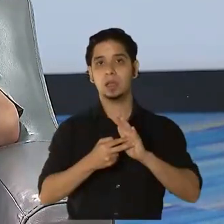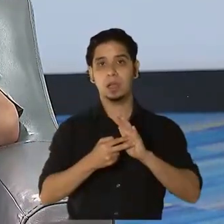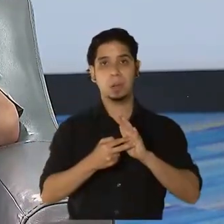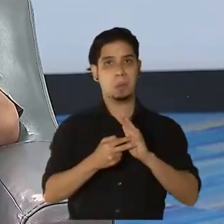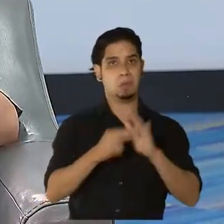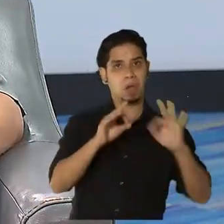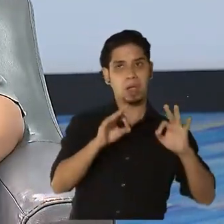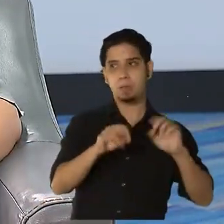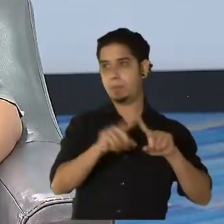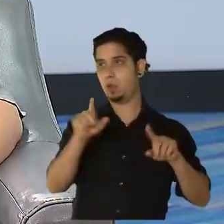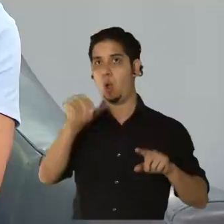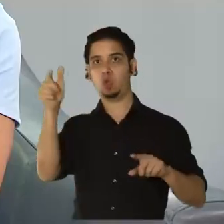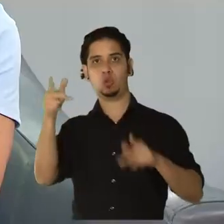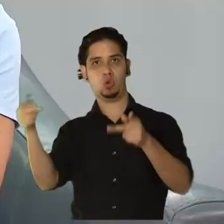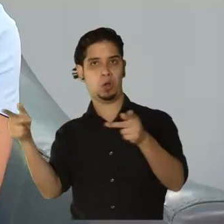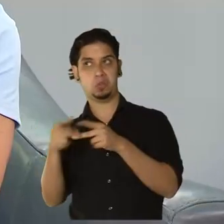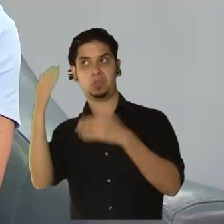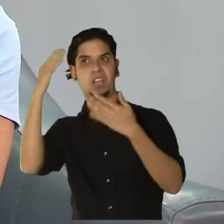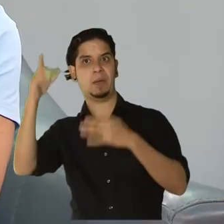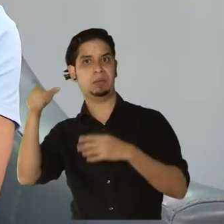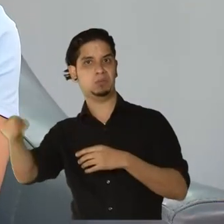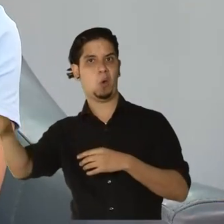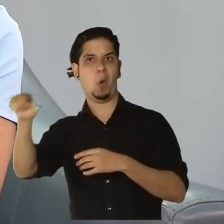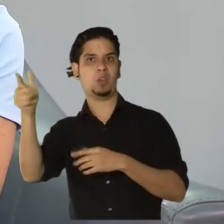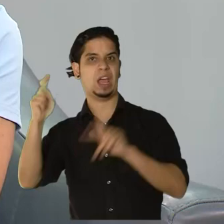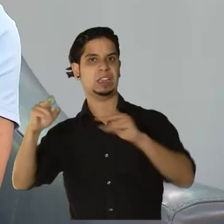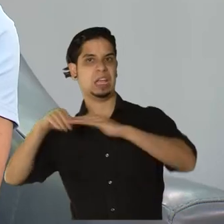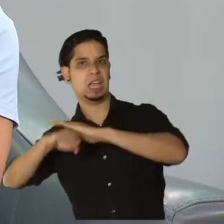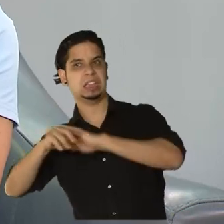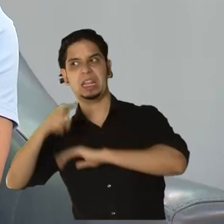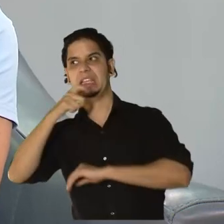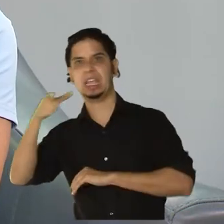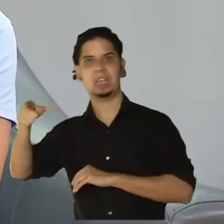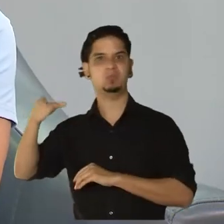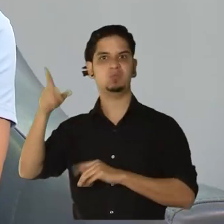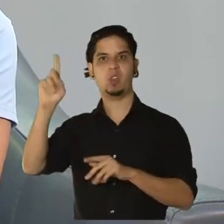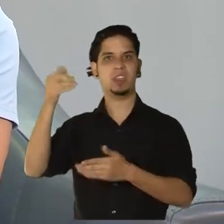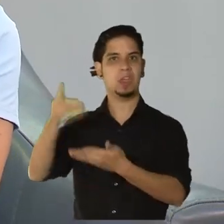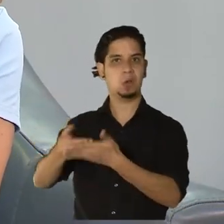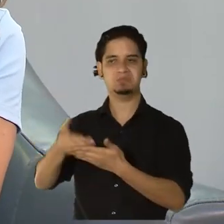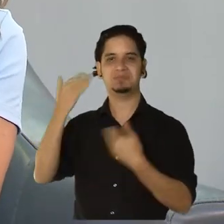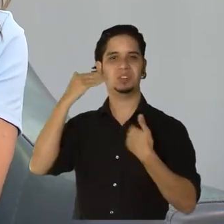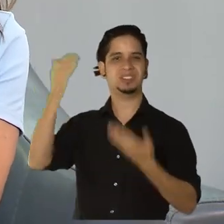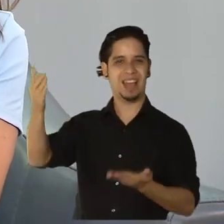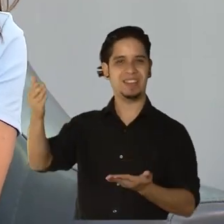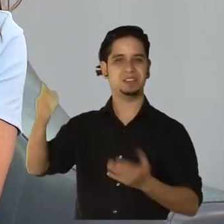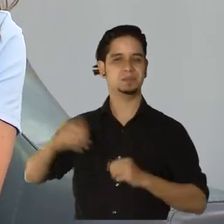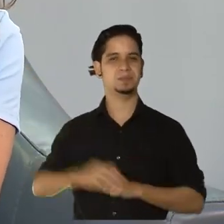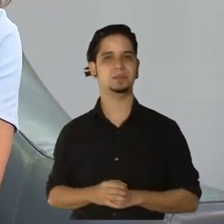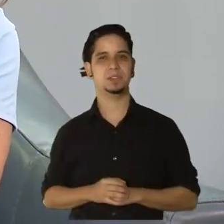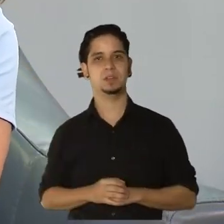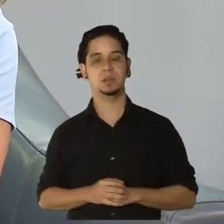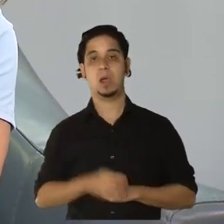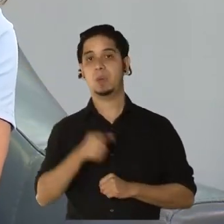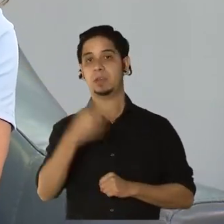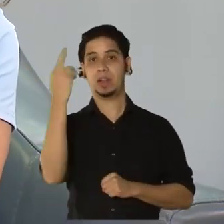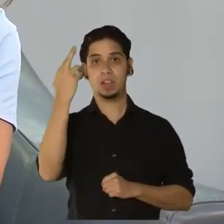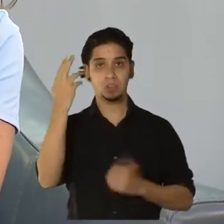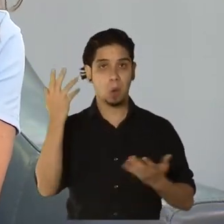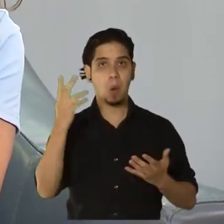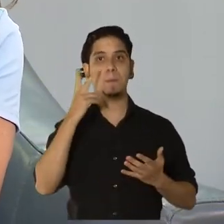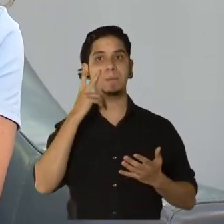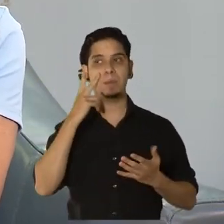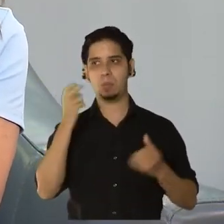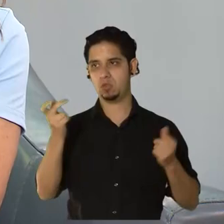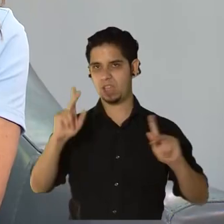conducta del que está al lado tuyo. Claro, sí. Habría que, obviamente, pues llegar a un consenso con todos los participantes y actores, incluyendo, ¿verdad? La